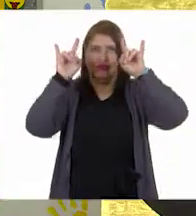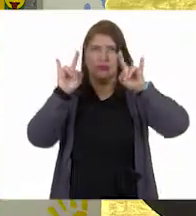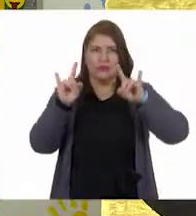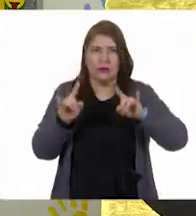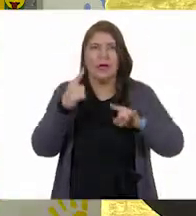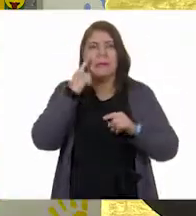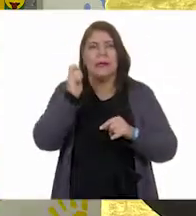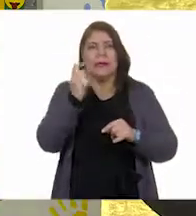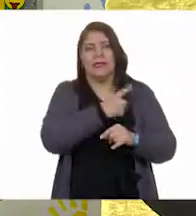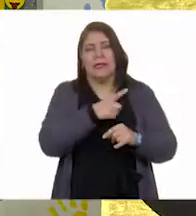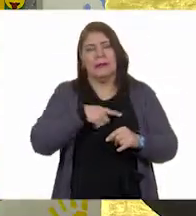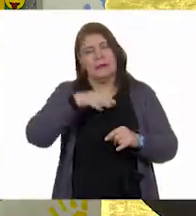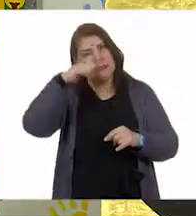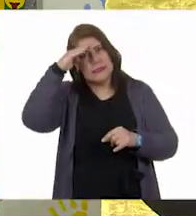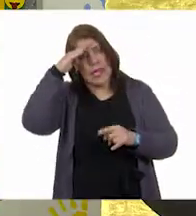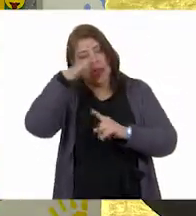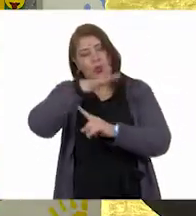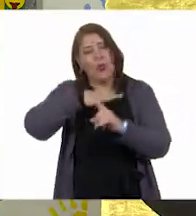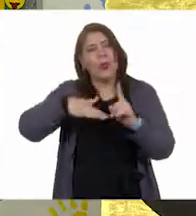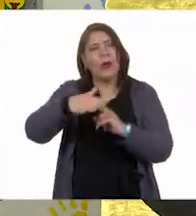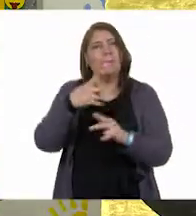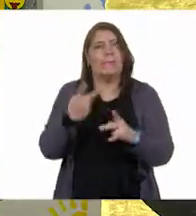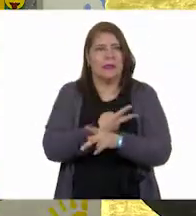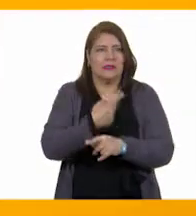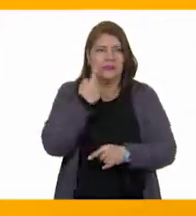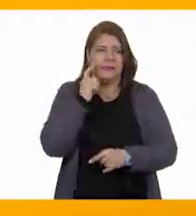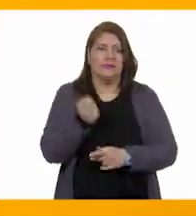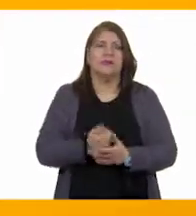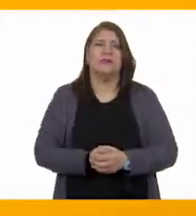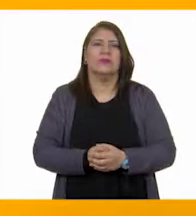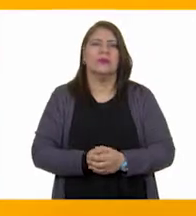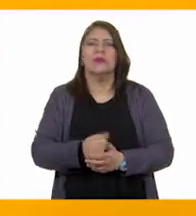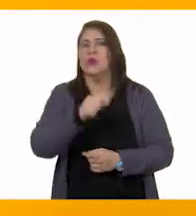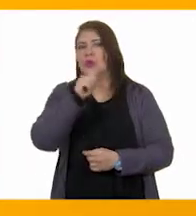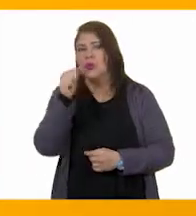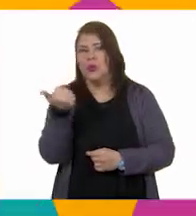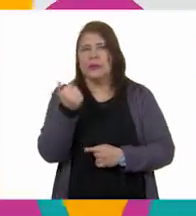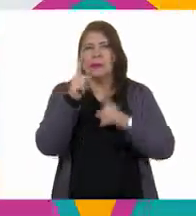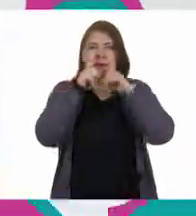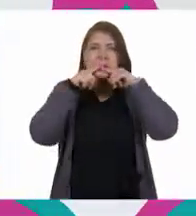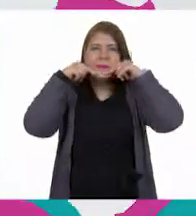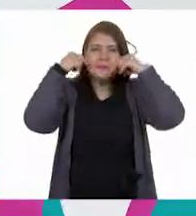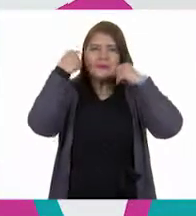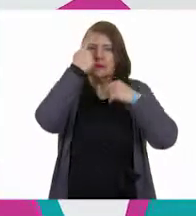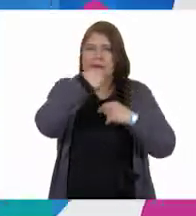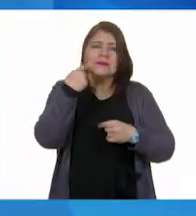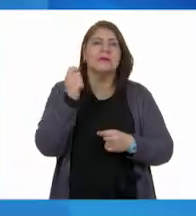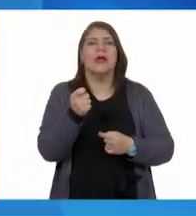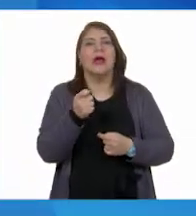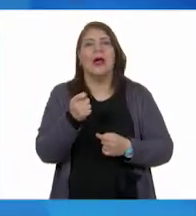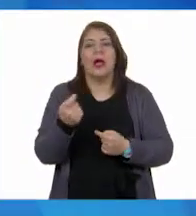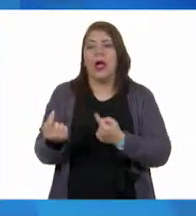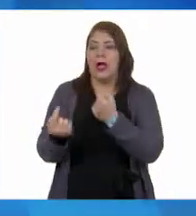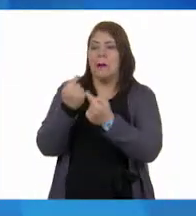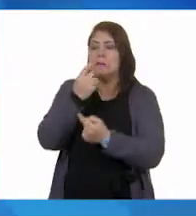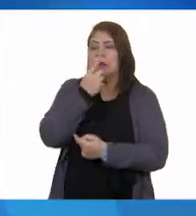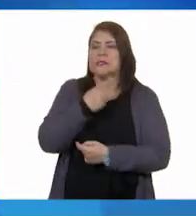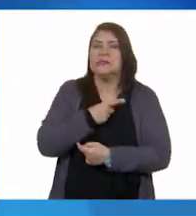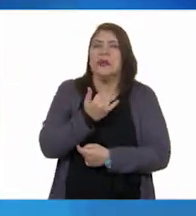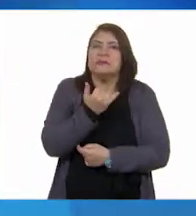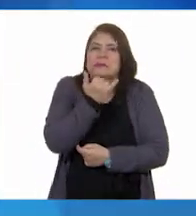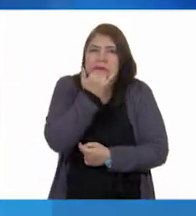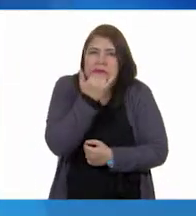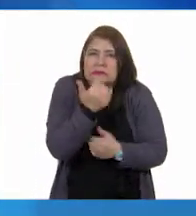situación. ¿Les parece? Sí, sí, sí. En la otra, donde va una carita contenta, dice, me pide una disculpa y me